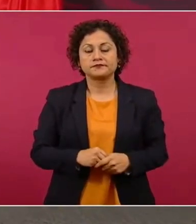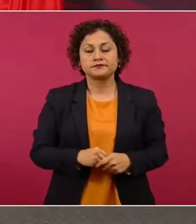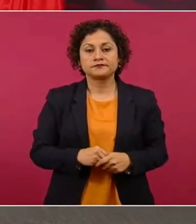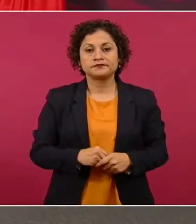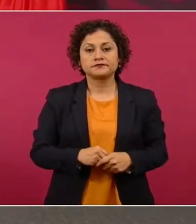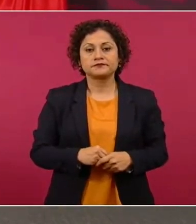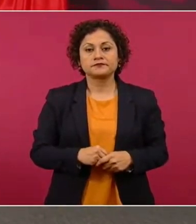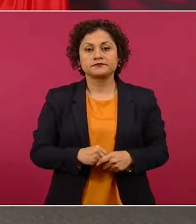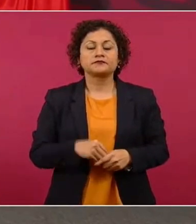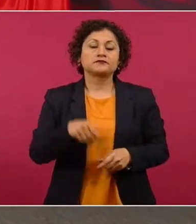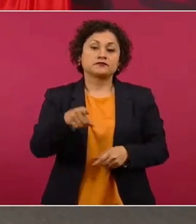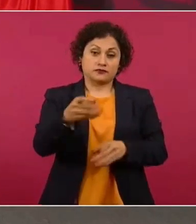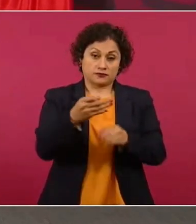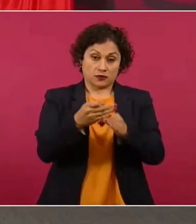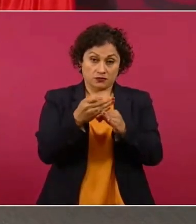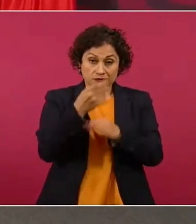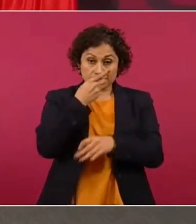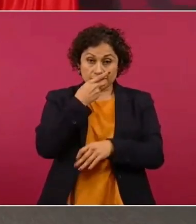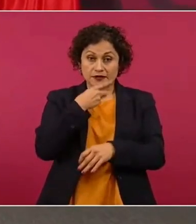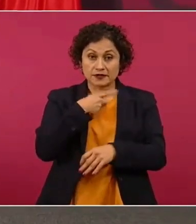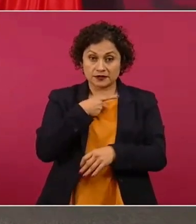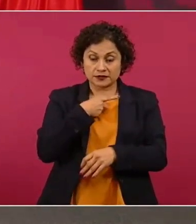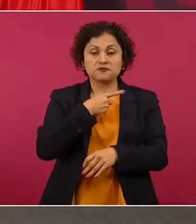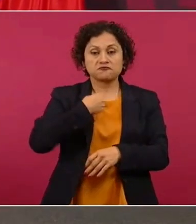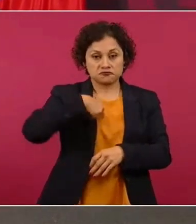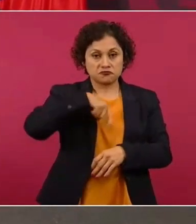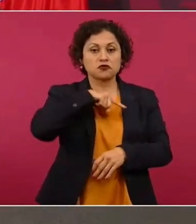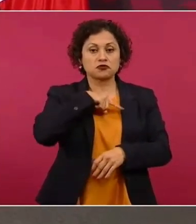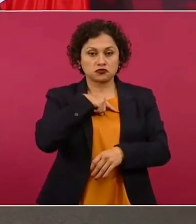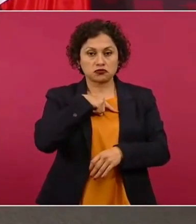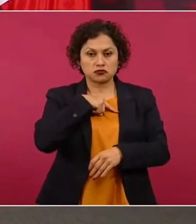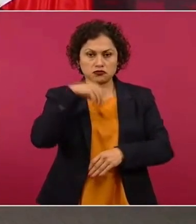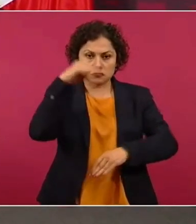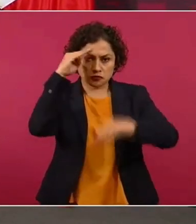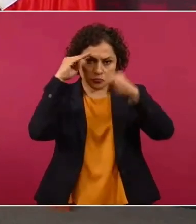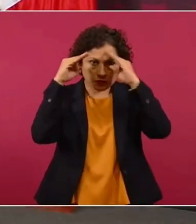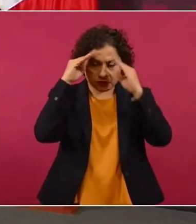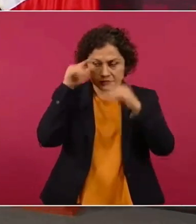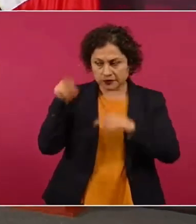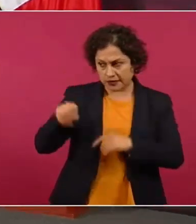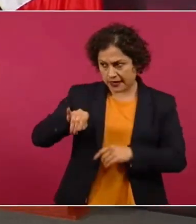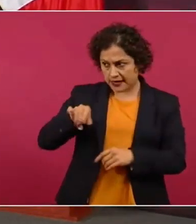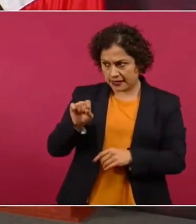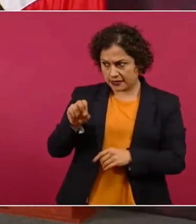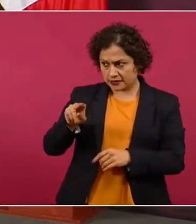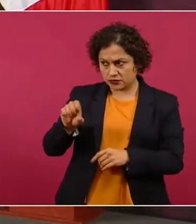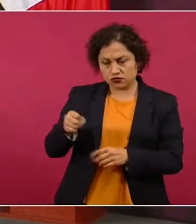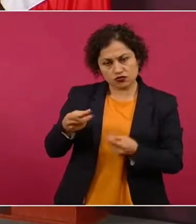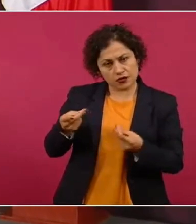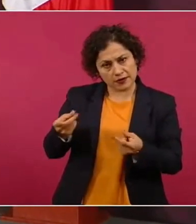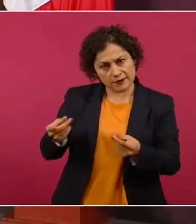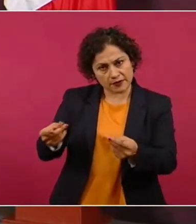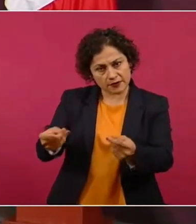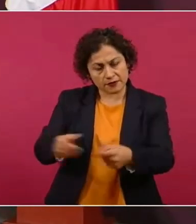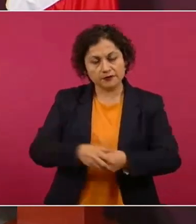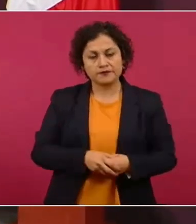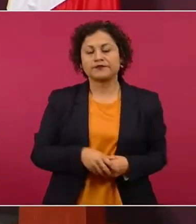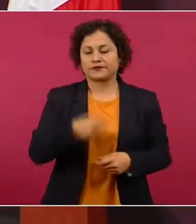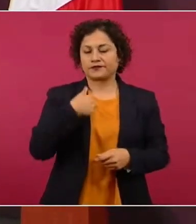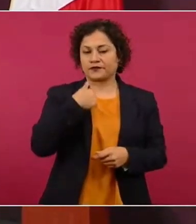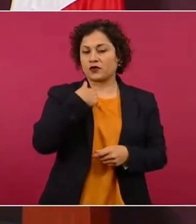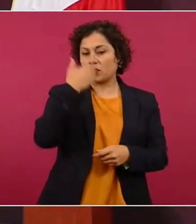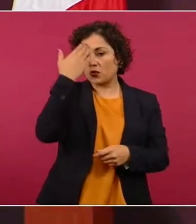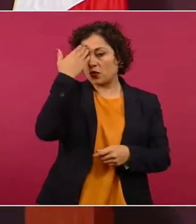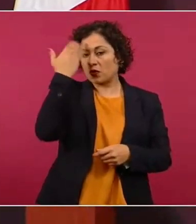Ahora que lo estás planteando, lo vamos a tratar con Jesús para hacerlo lo más pronto posible. Sí sé ya que